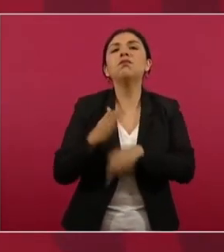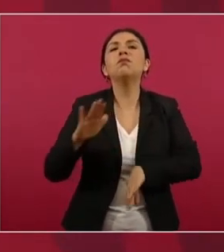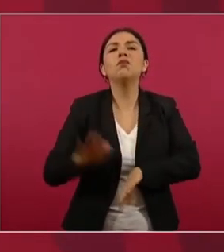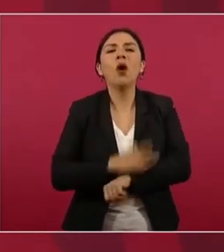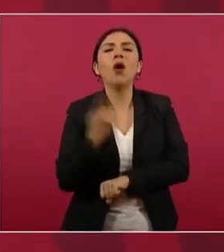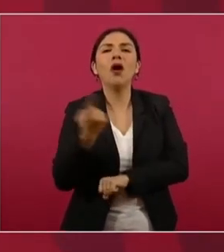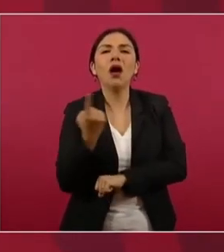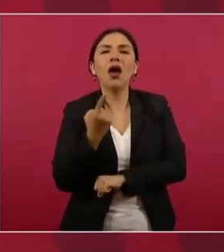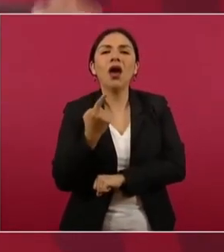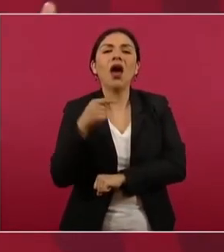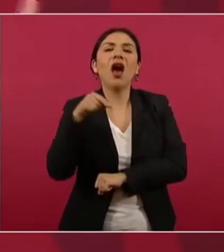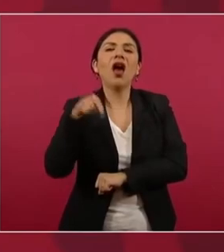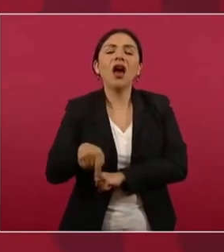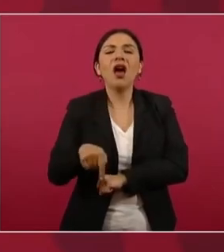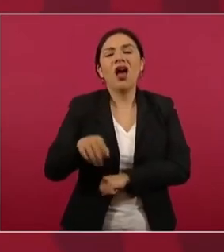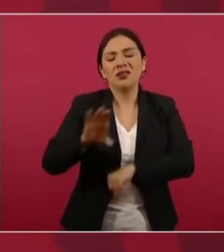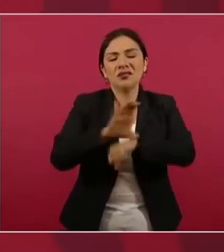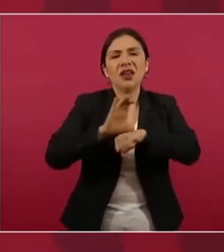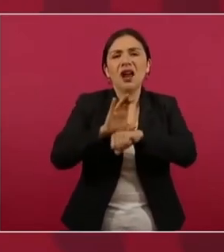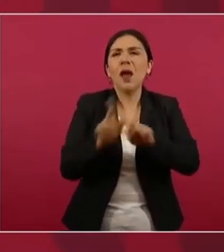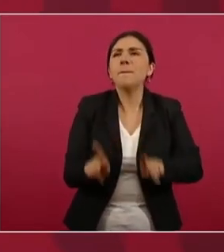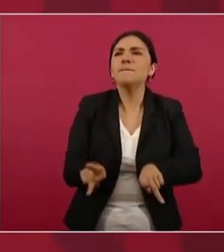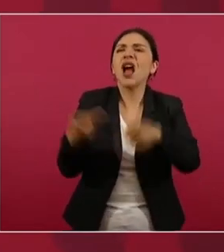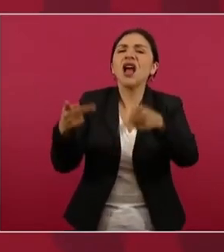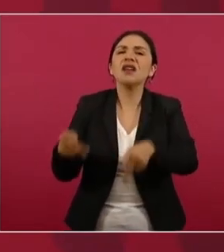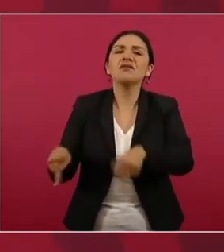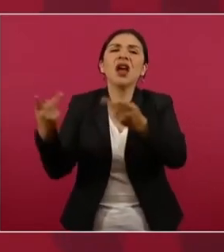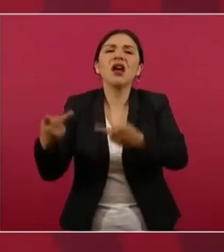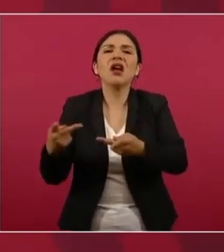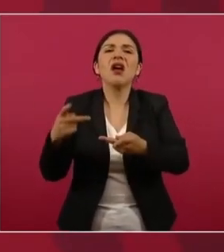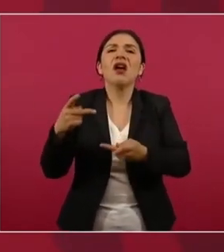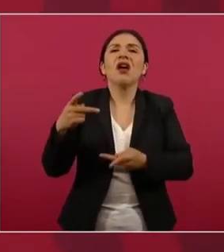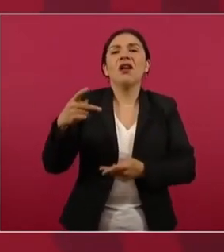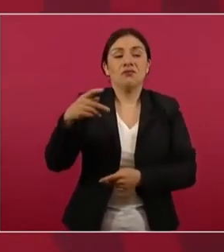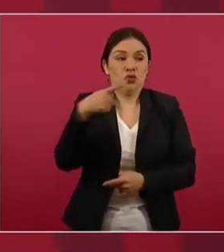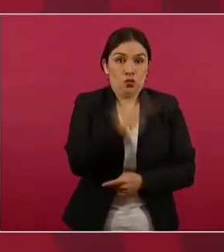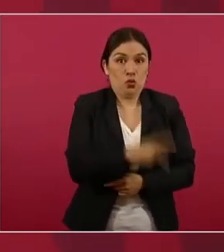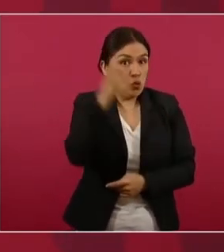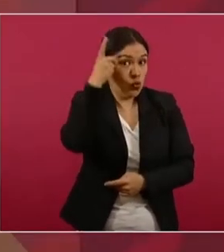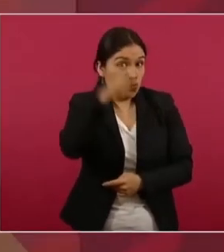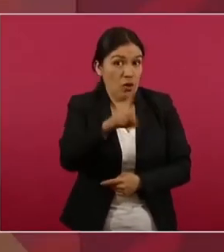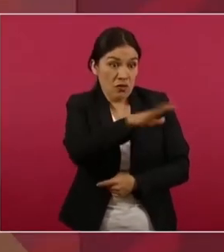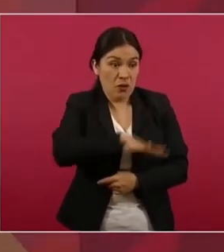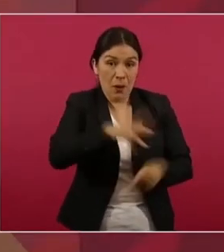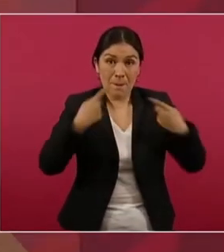entregados, bienes públicos,